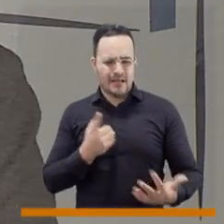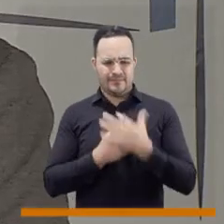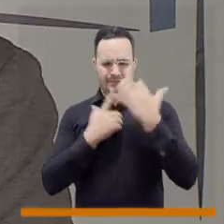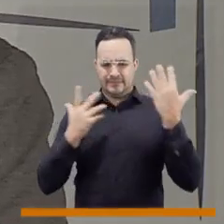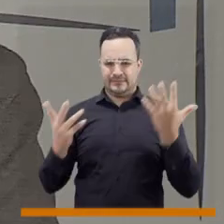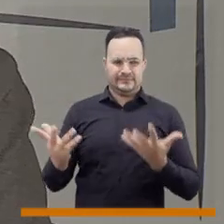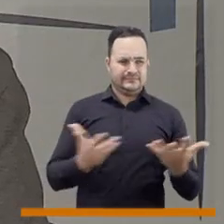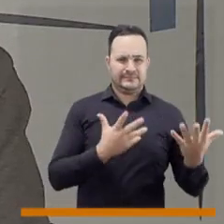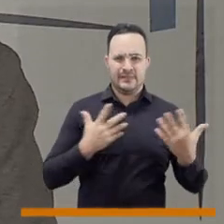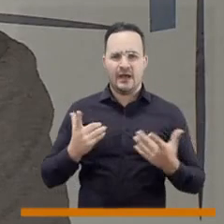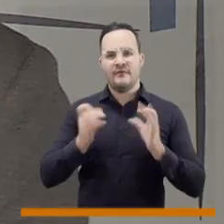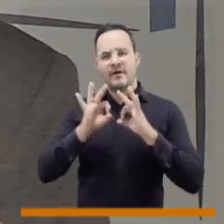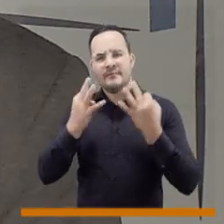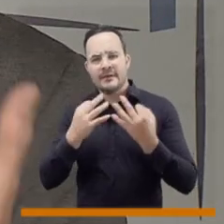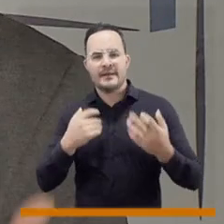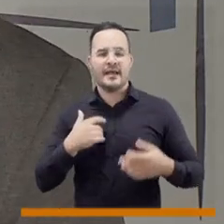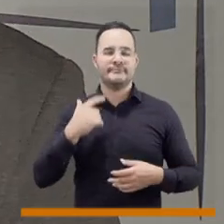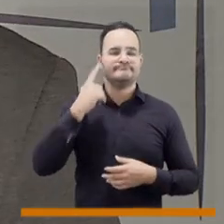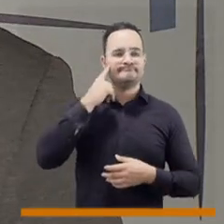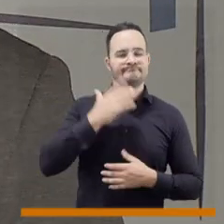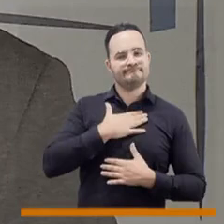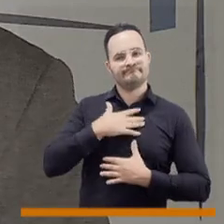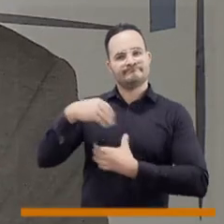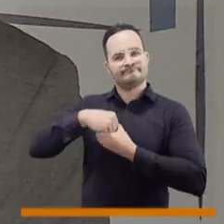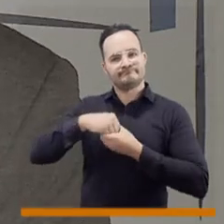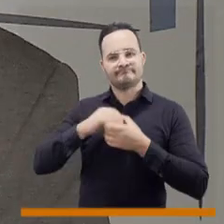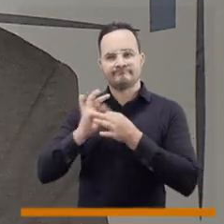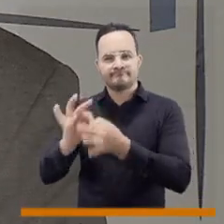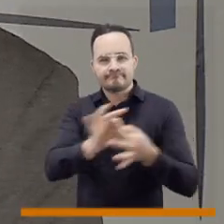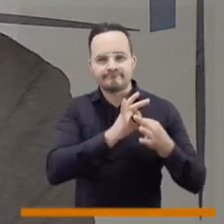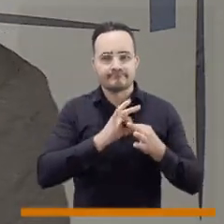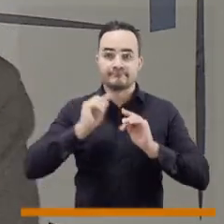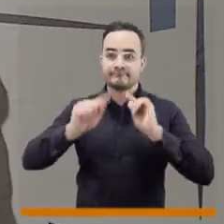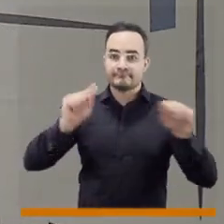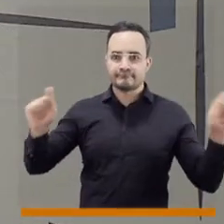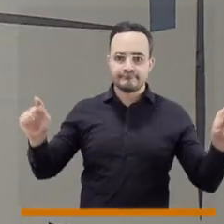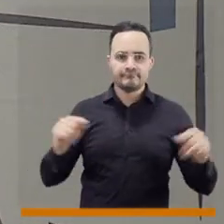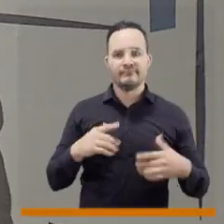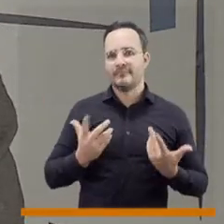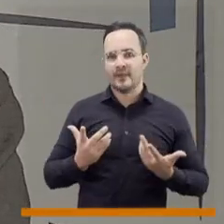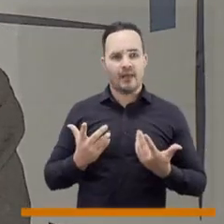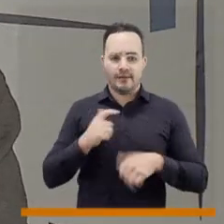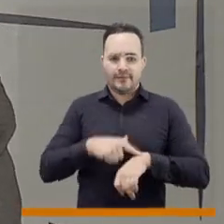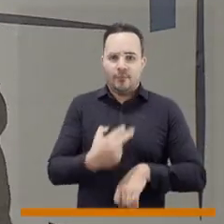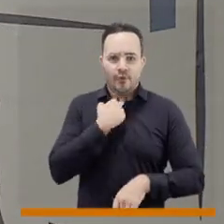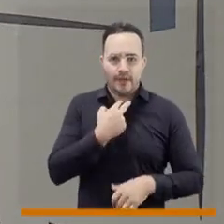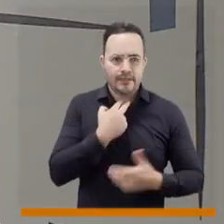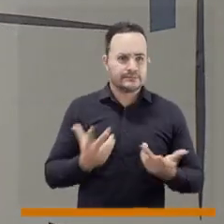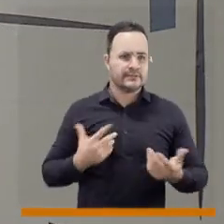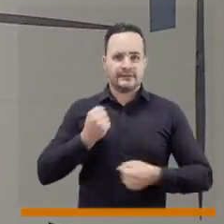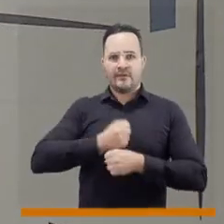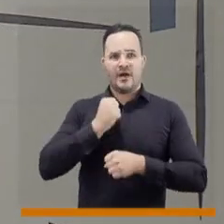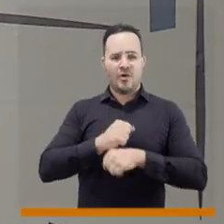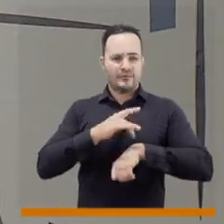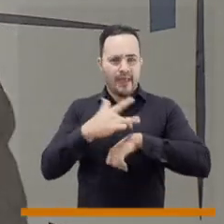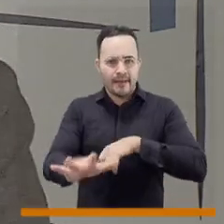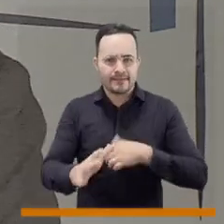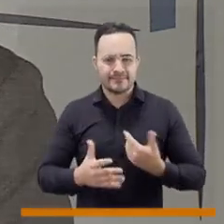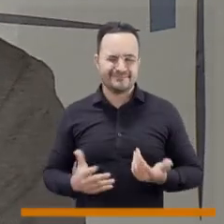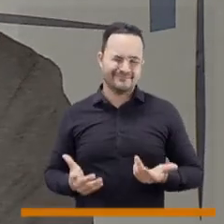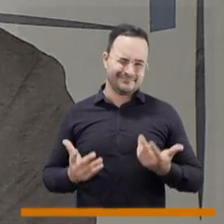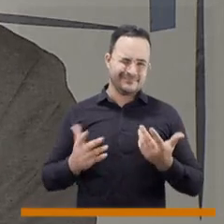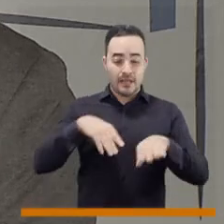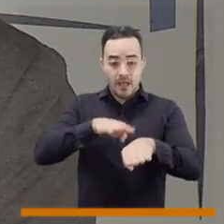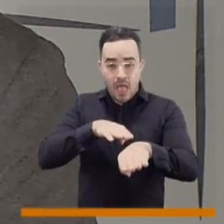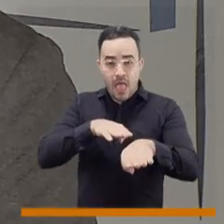menos tiempo para estar con nuestras familias, con nuestros seres queridos, menos tiempo para ser productivos, estar en nuestro trabajo,